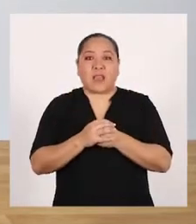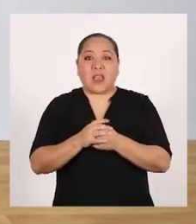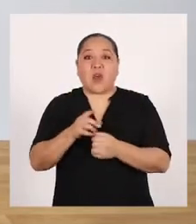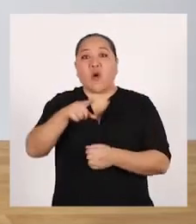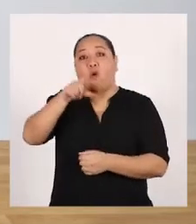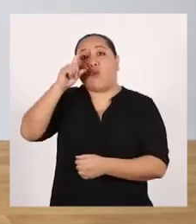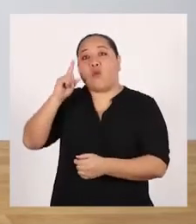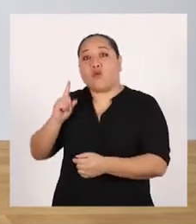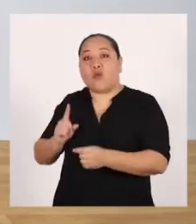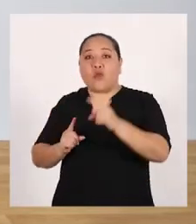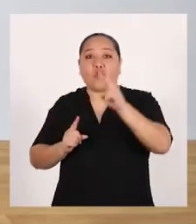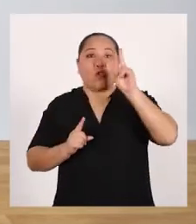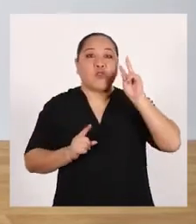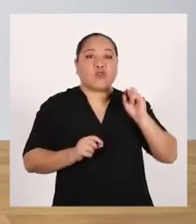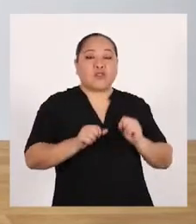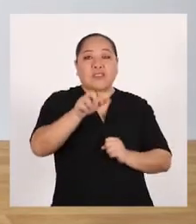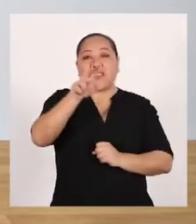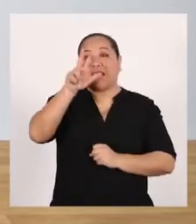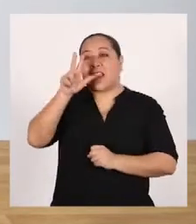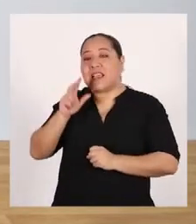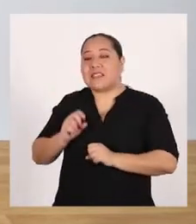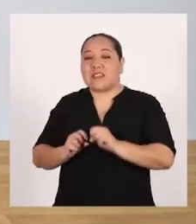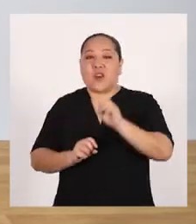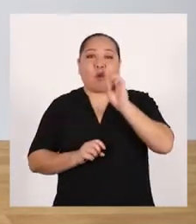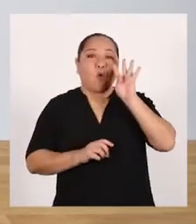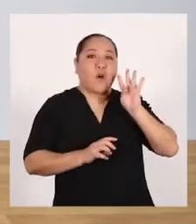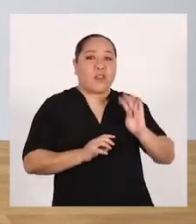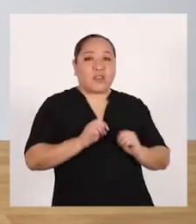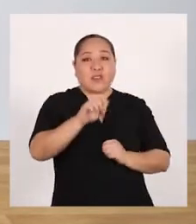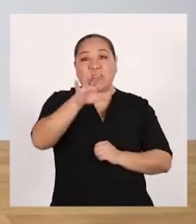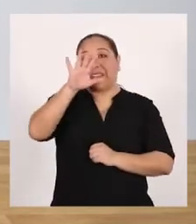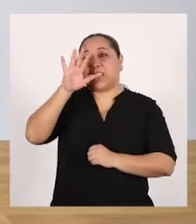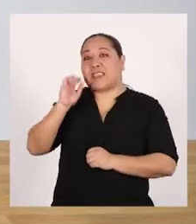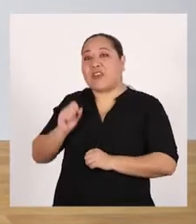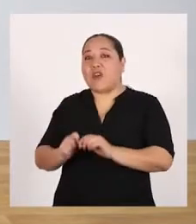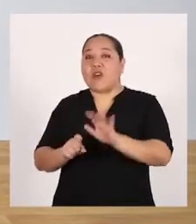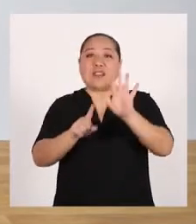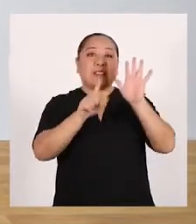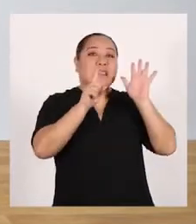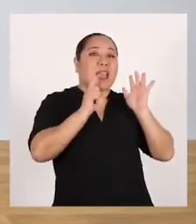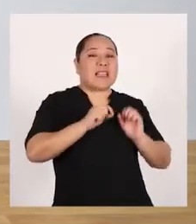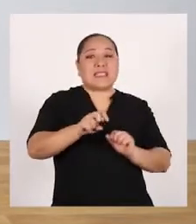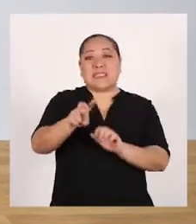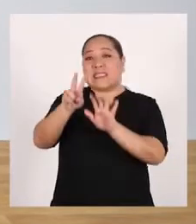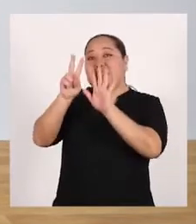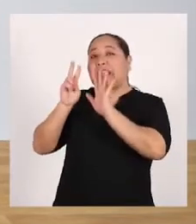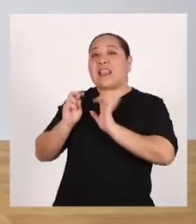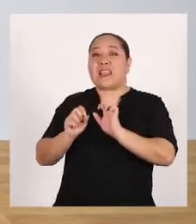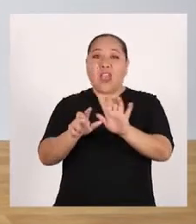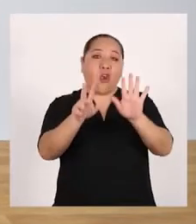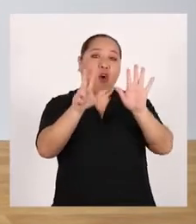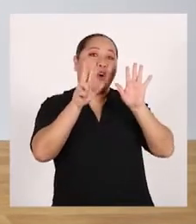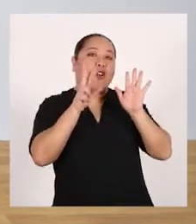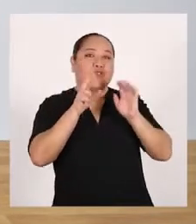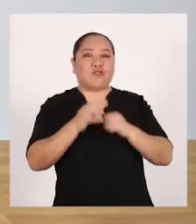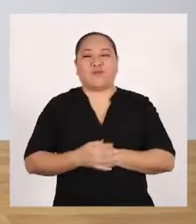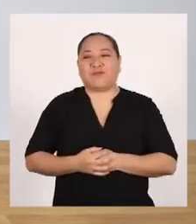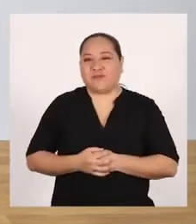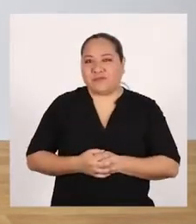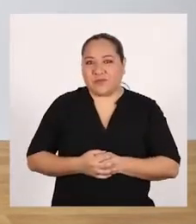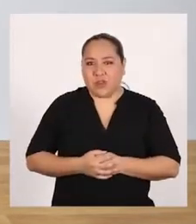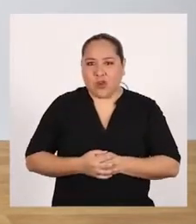hacia atrás. 1, 2, 3, 4, 5, 6, 7,